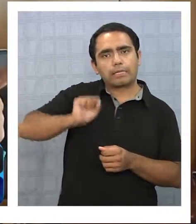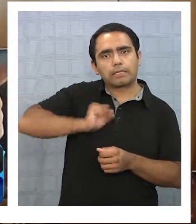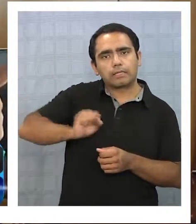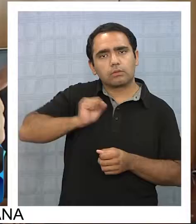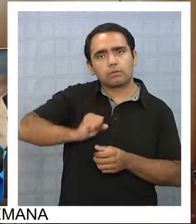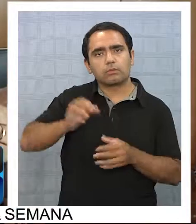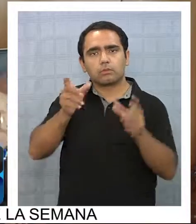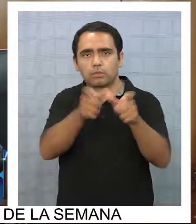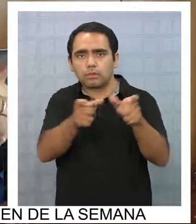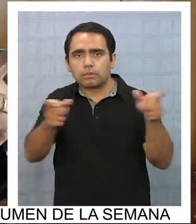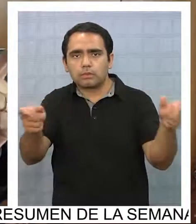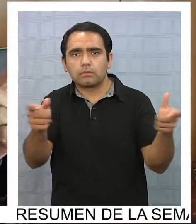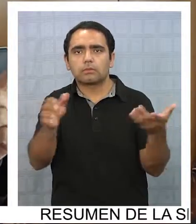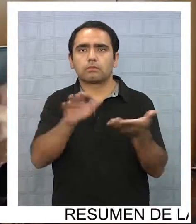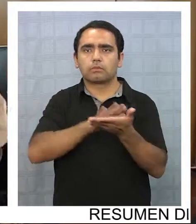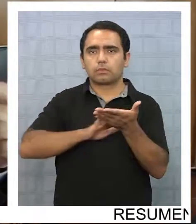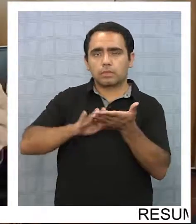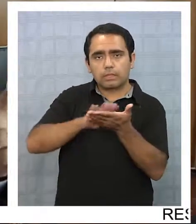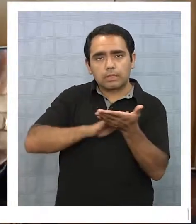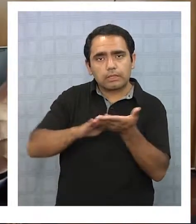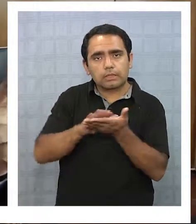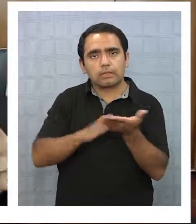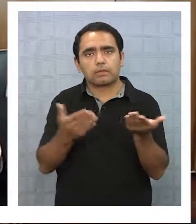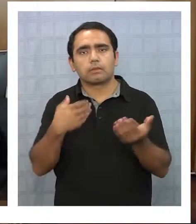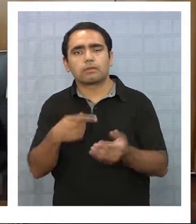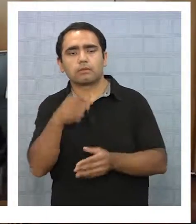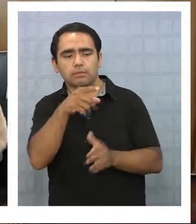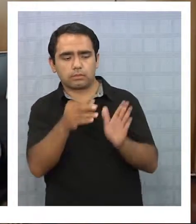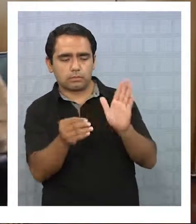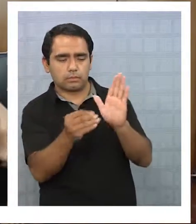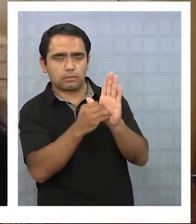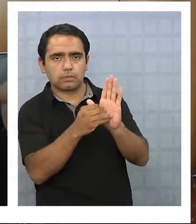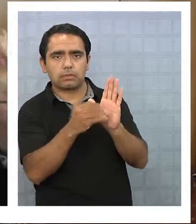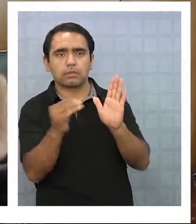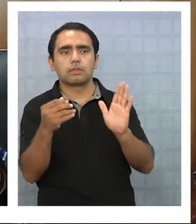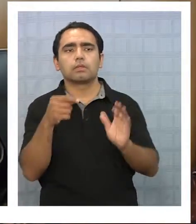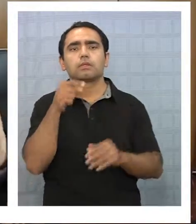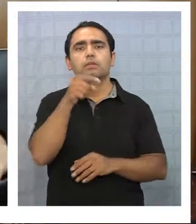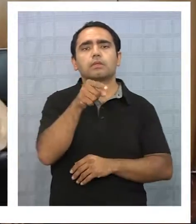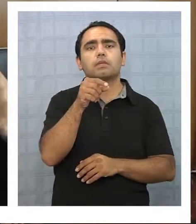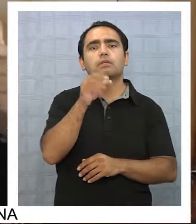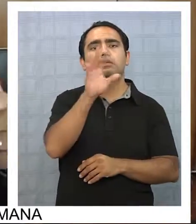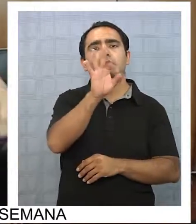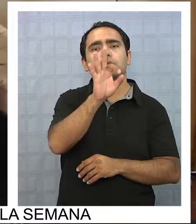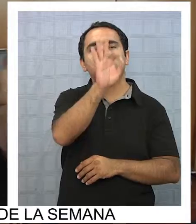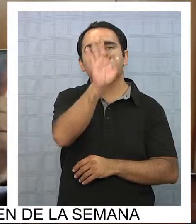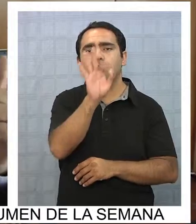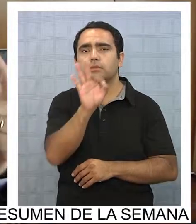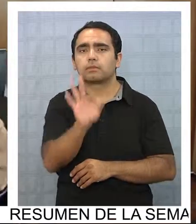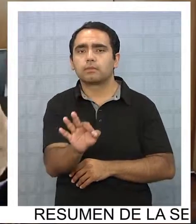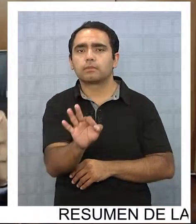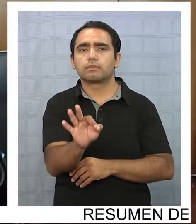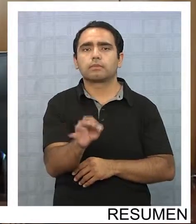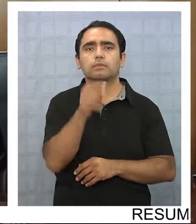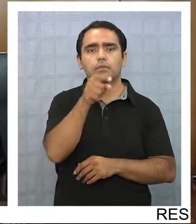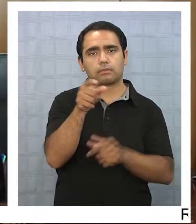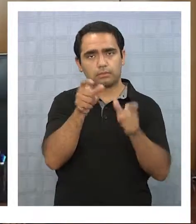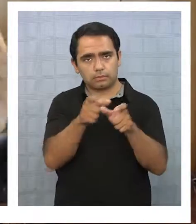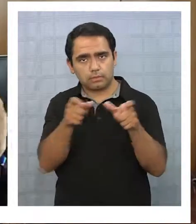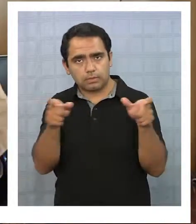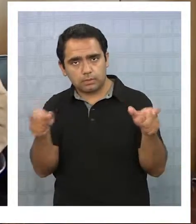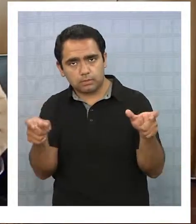ciudadano. Por ejemplo, en incivilidades, en ese ítem aparece un 50%, que